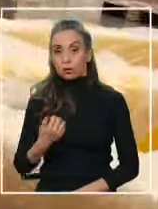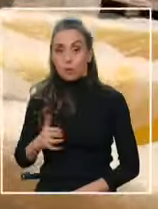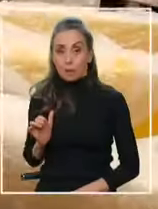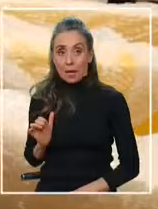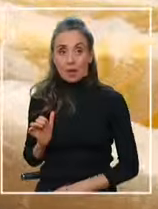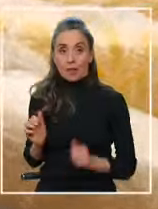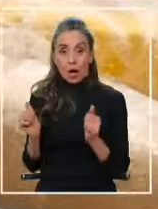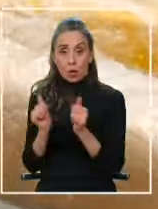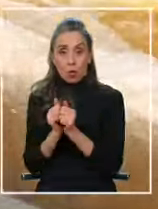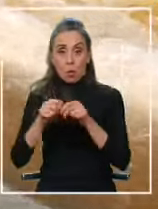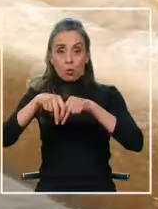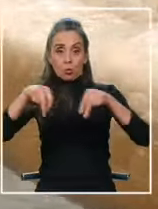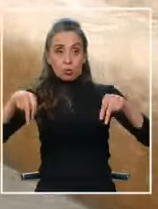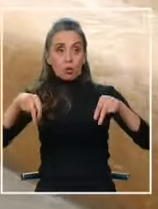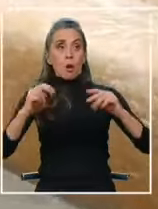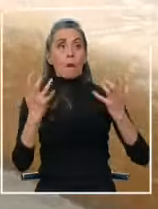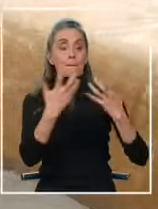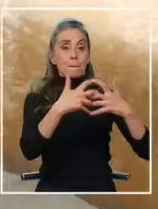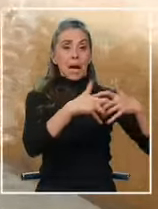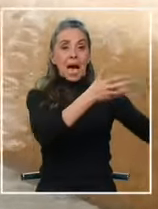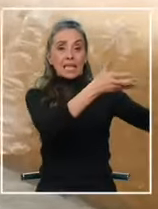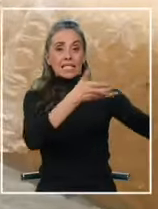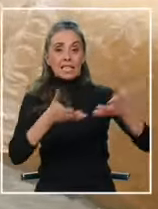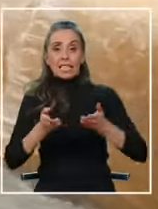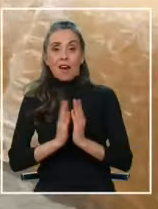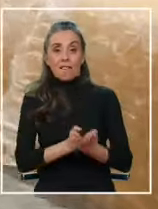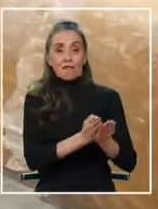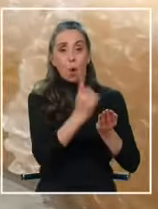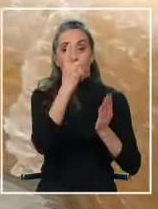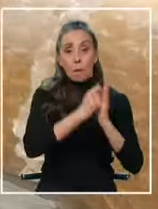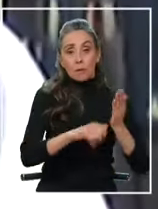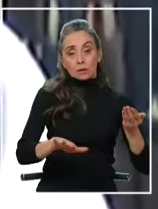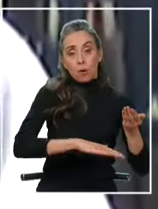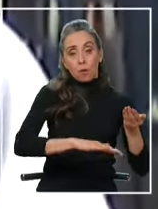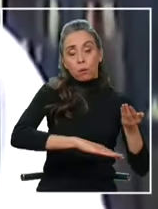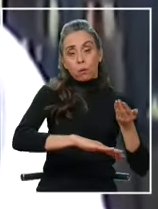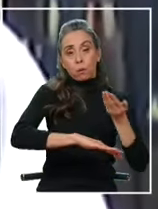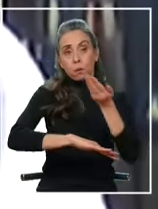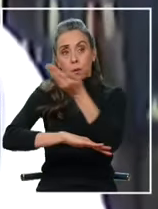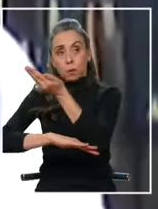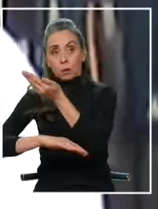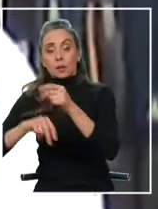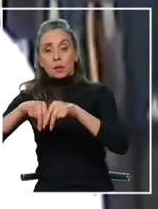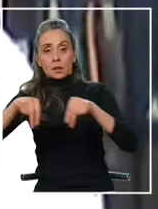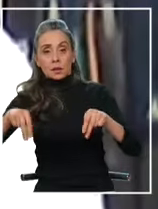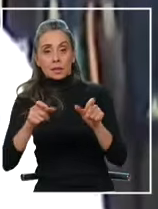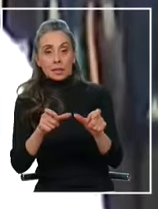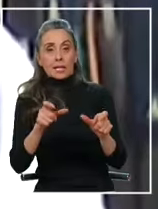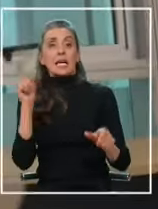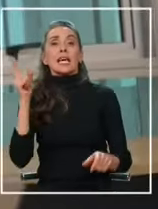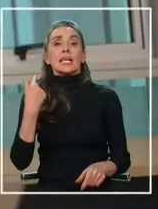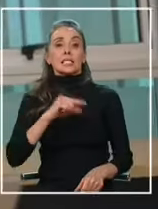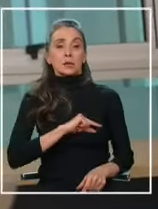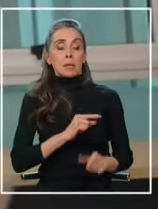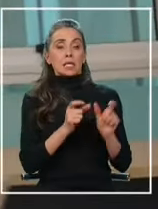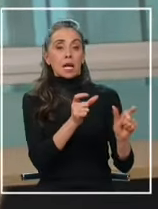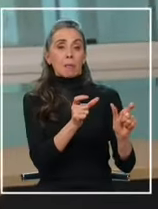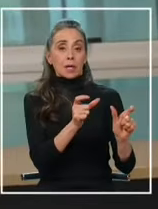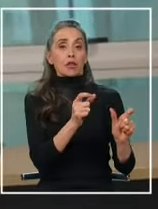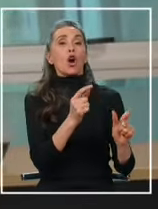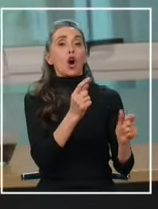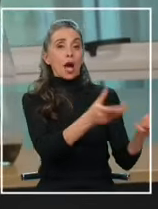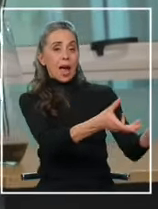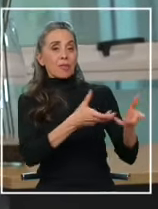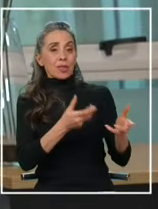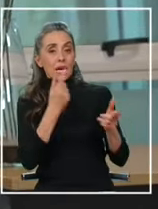PDI recibían la maquinaria luego de más de un mes de viaje por mar nosotros solicitamos la entrada controlada en España lo que ocurre es que